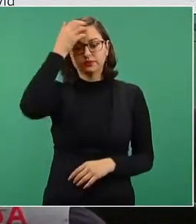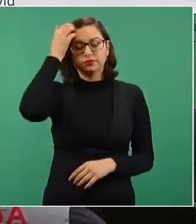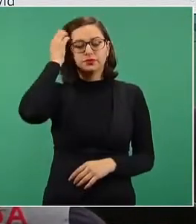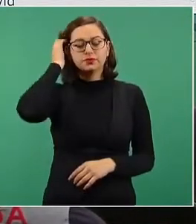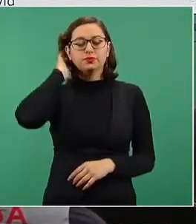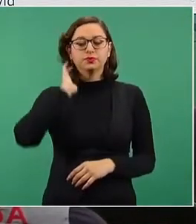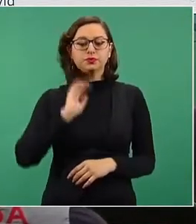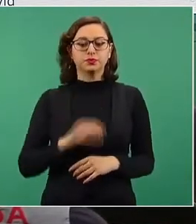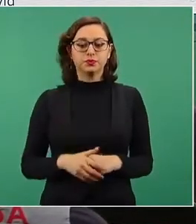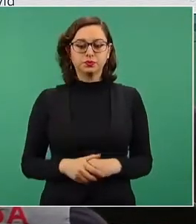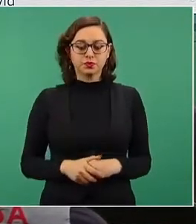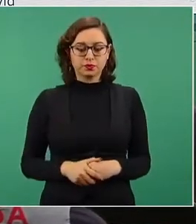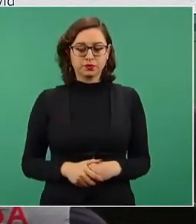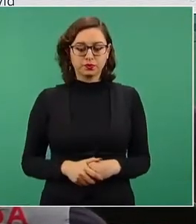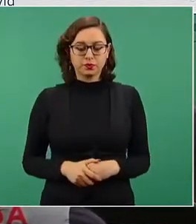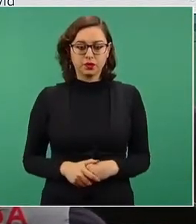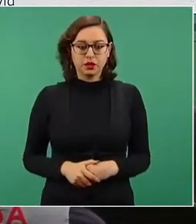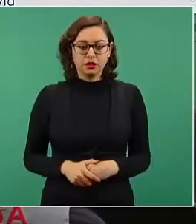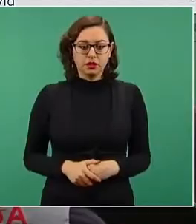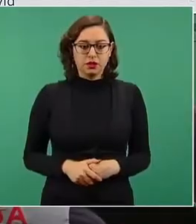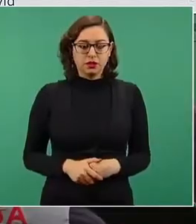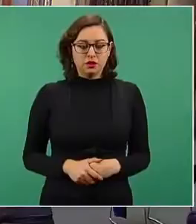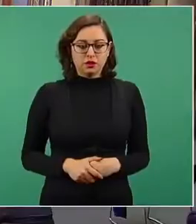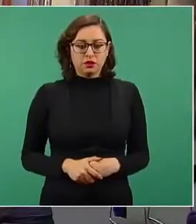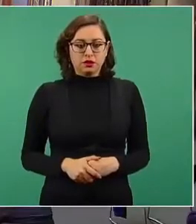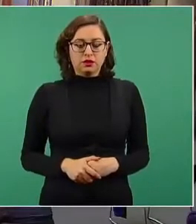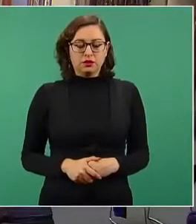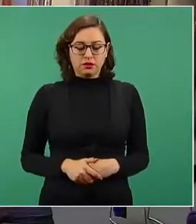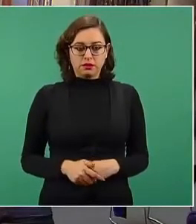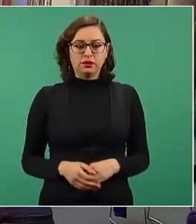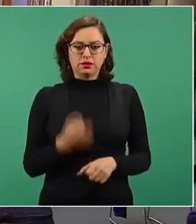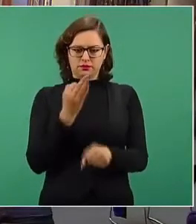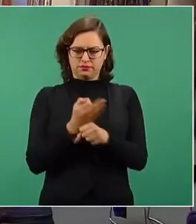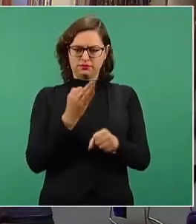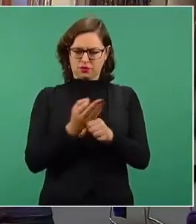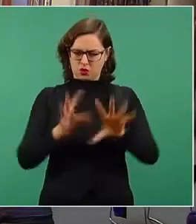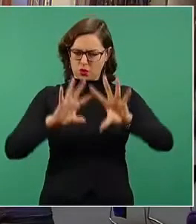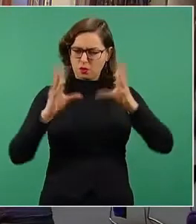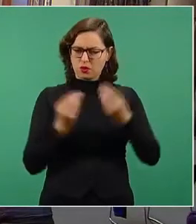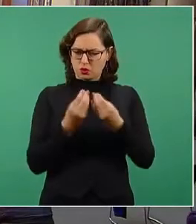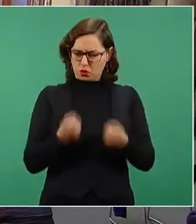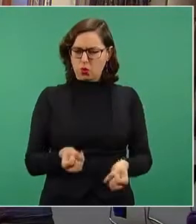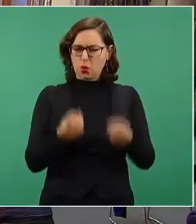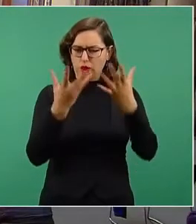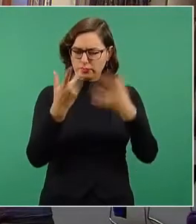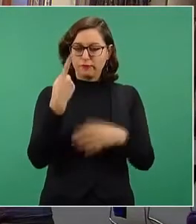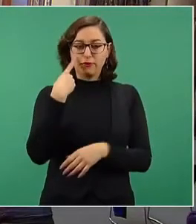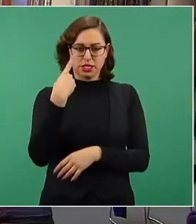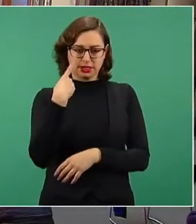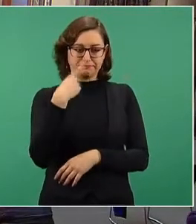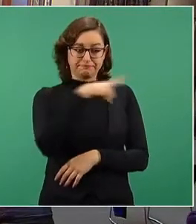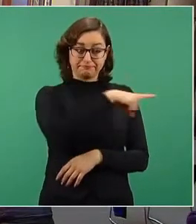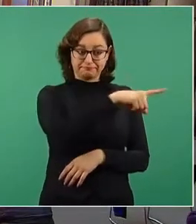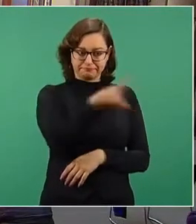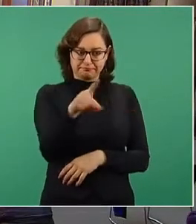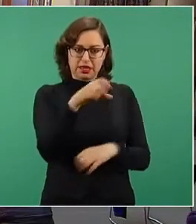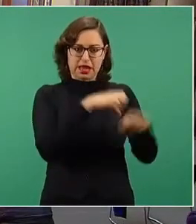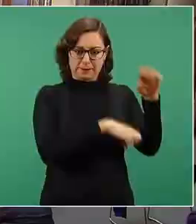Solo en el caso de esas empresas, ahorita vamos a decir de cuánto es el monto total de los subsidios, solo en el caso de esas empresas